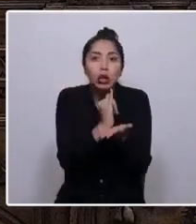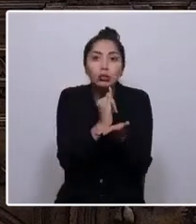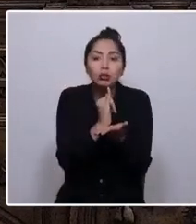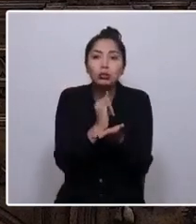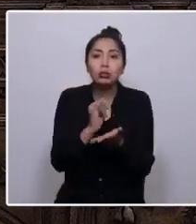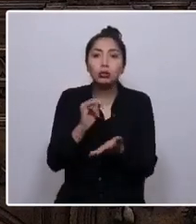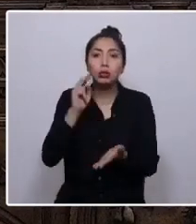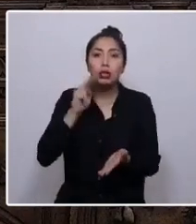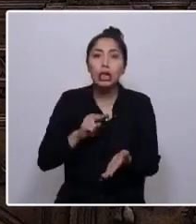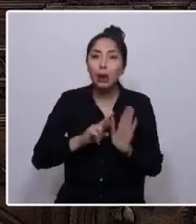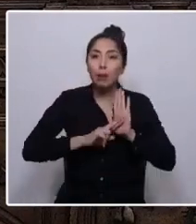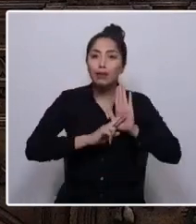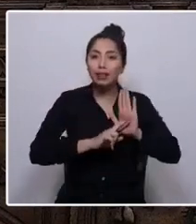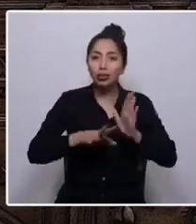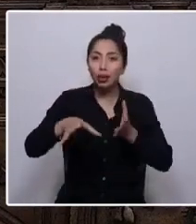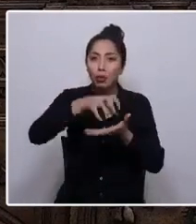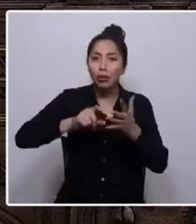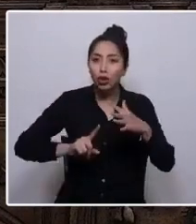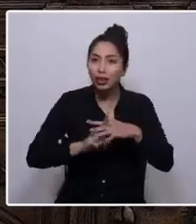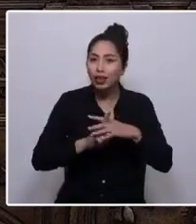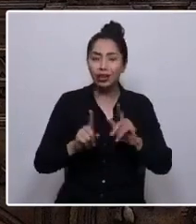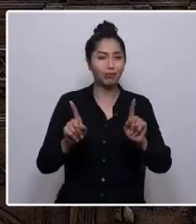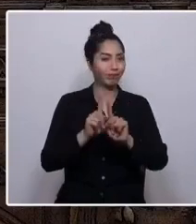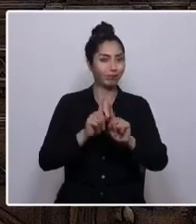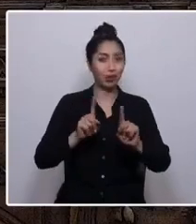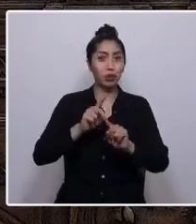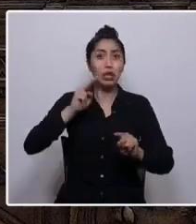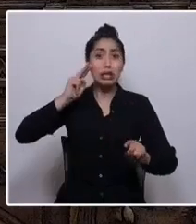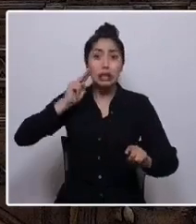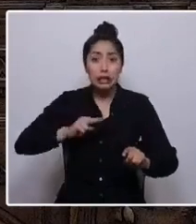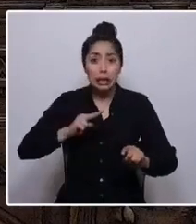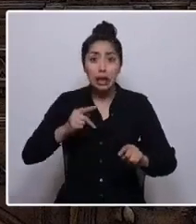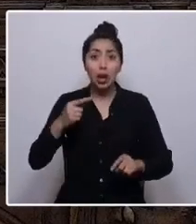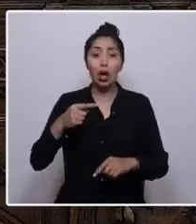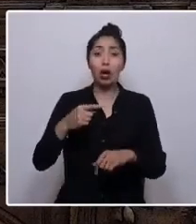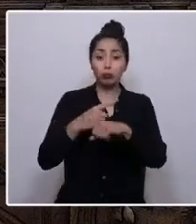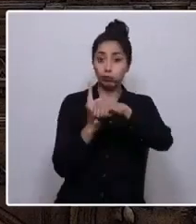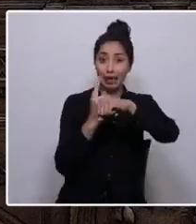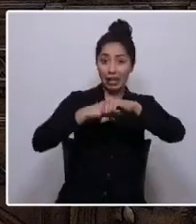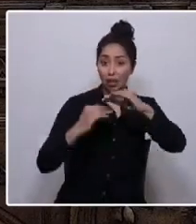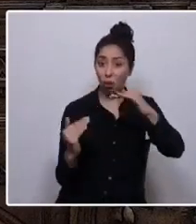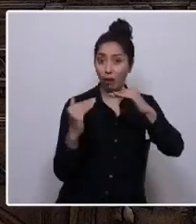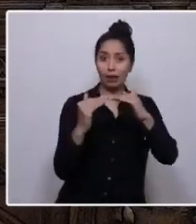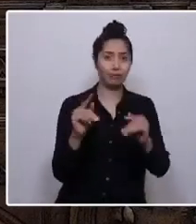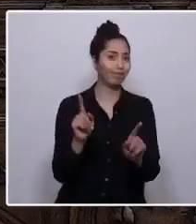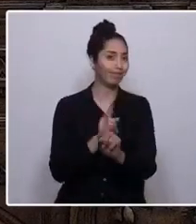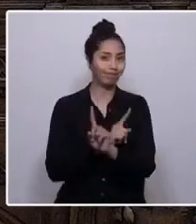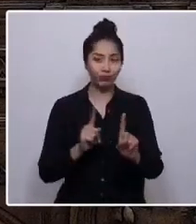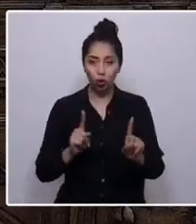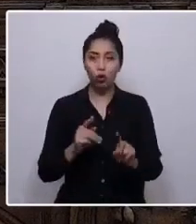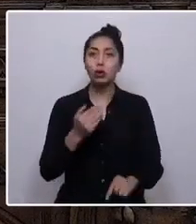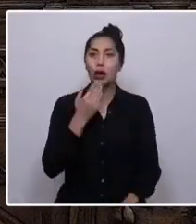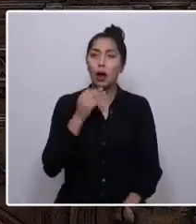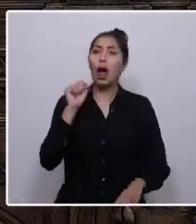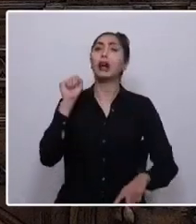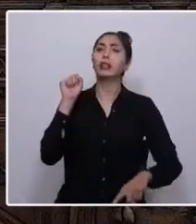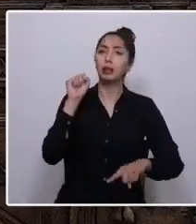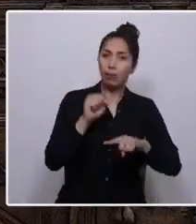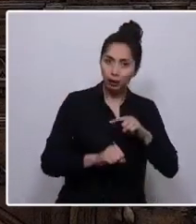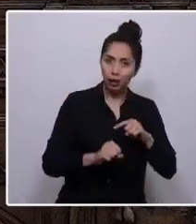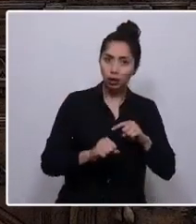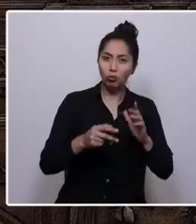originarios, sin paridad de género, sin asumir la emergencia climática y ecológica,